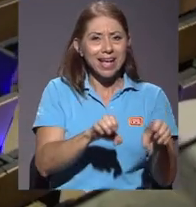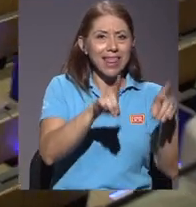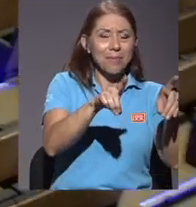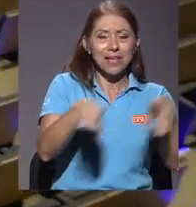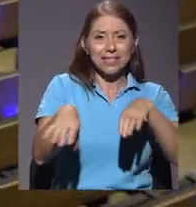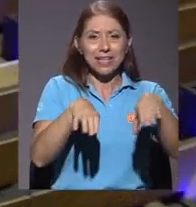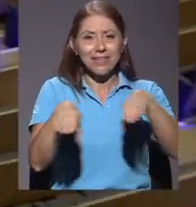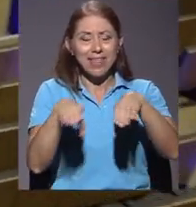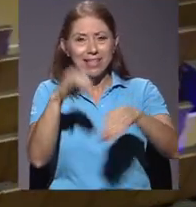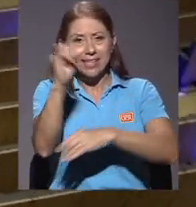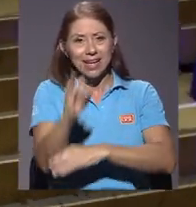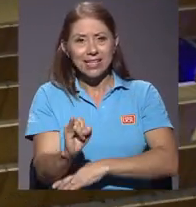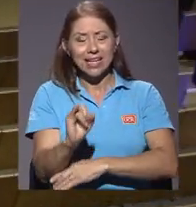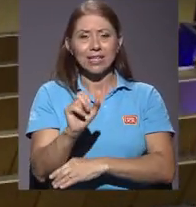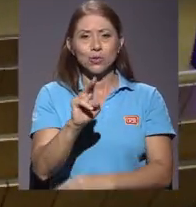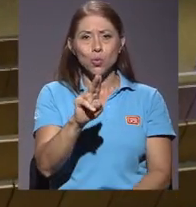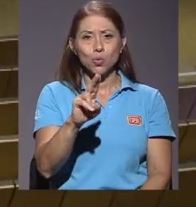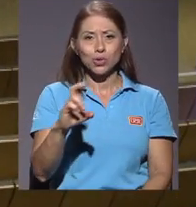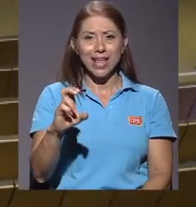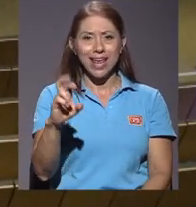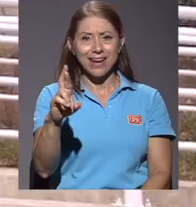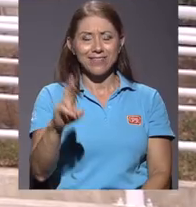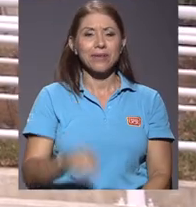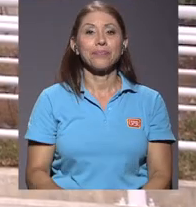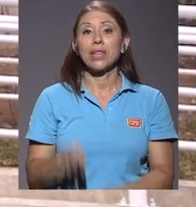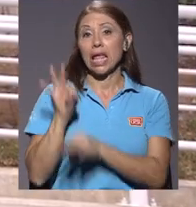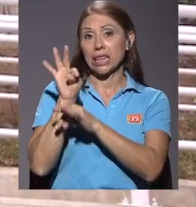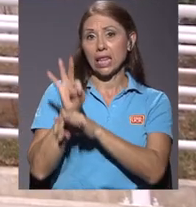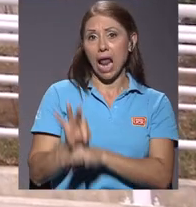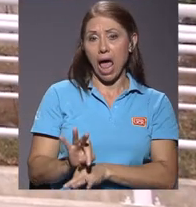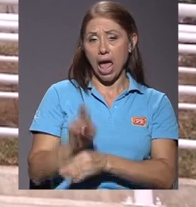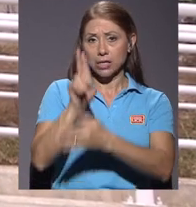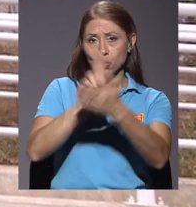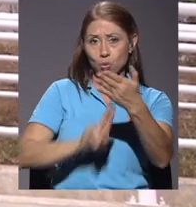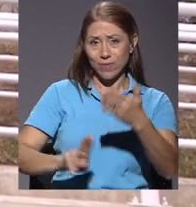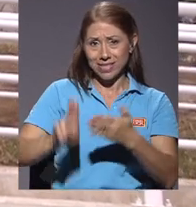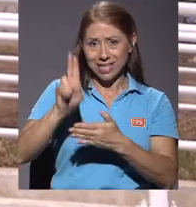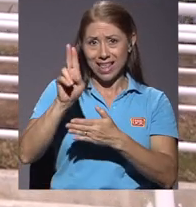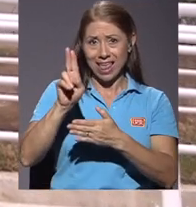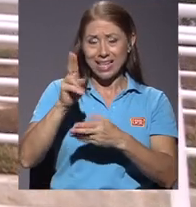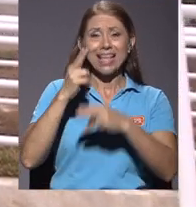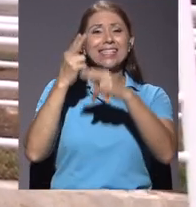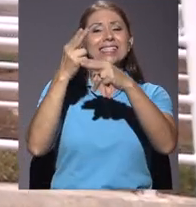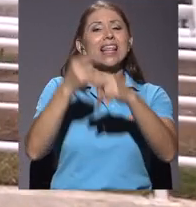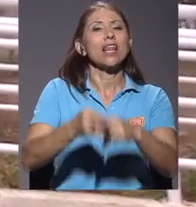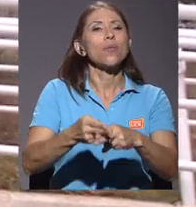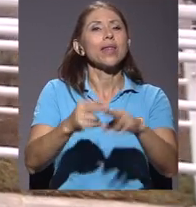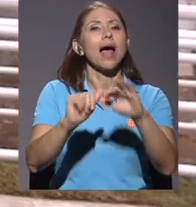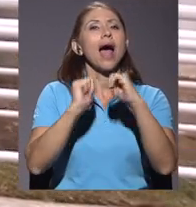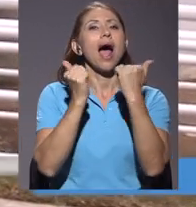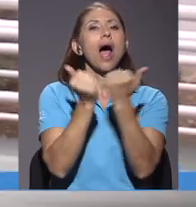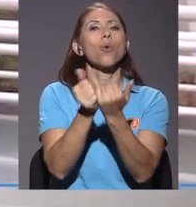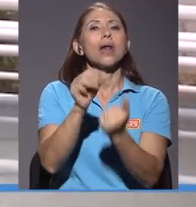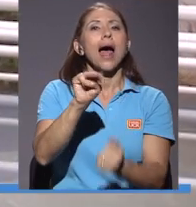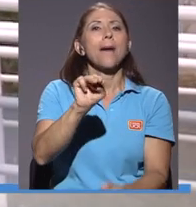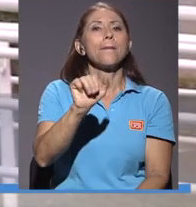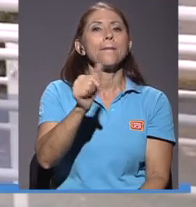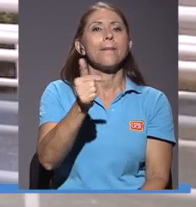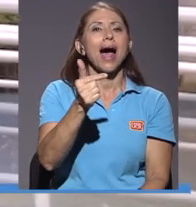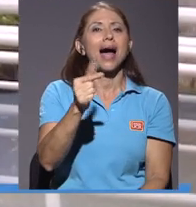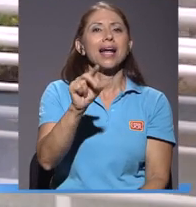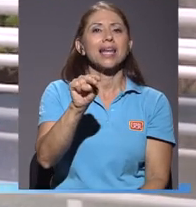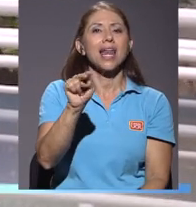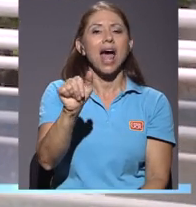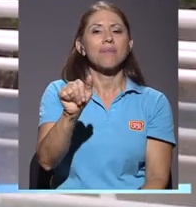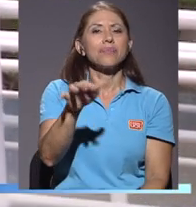académicas y artísticas de la UCR. En la tradición universitaria se denomina Aula Magna aquel